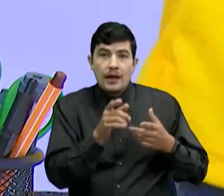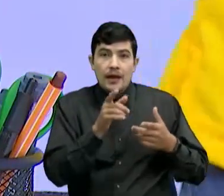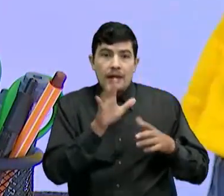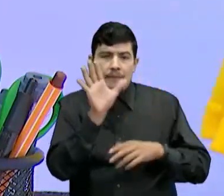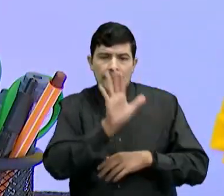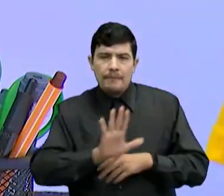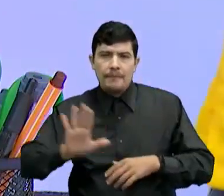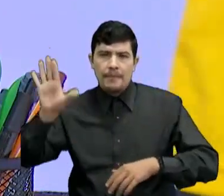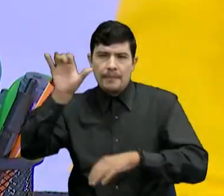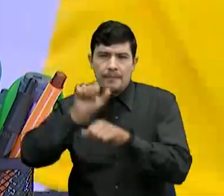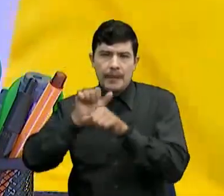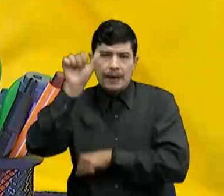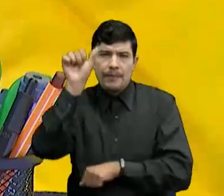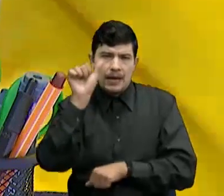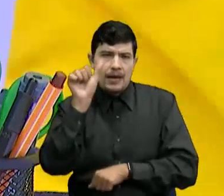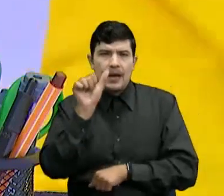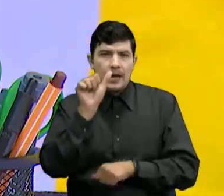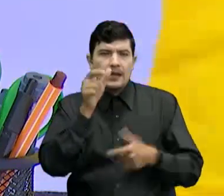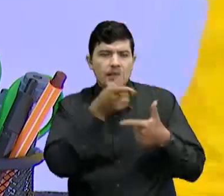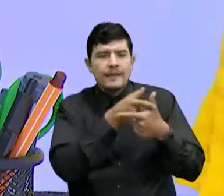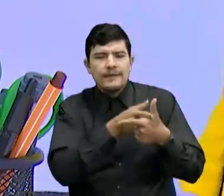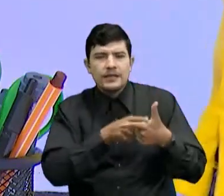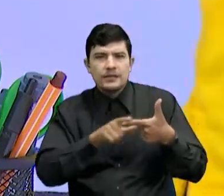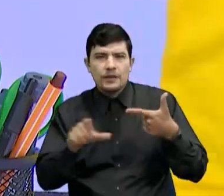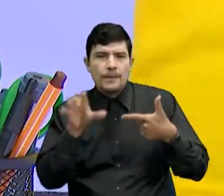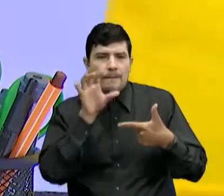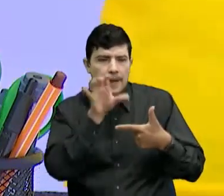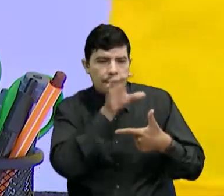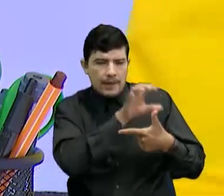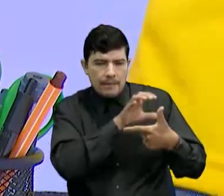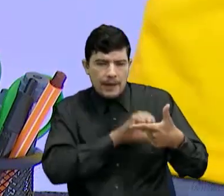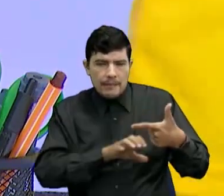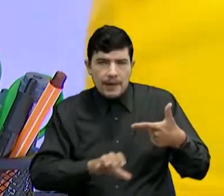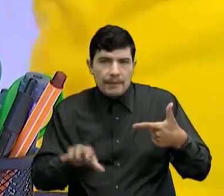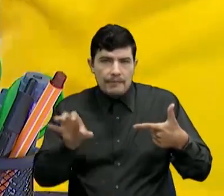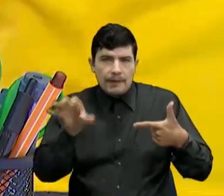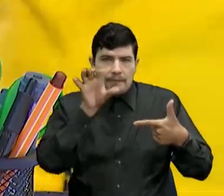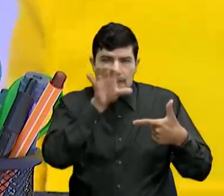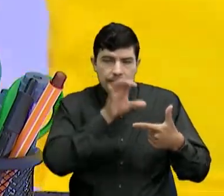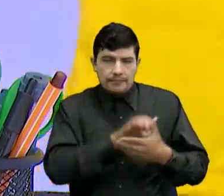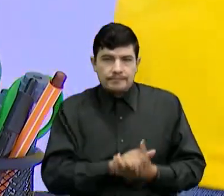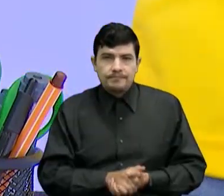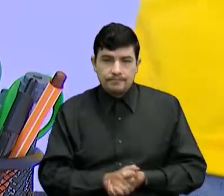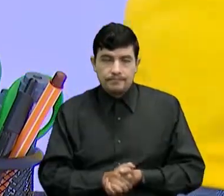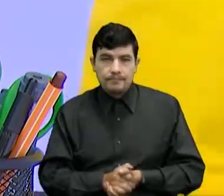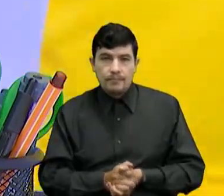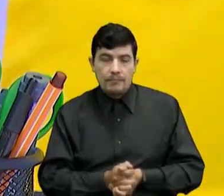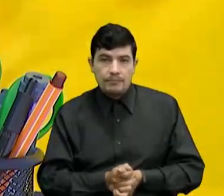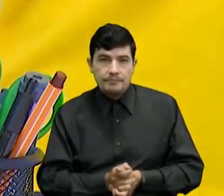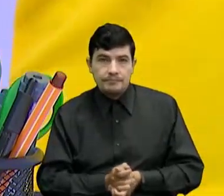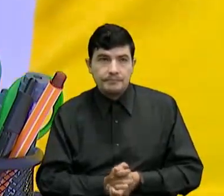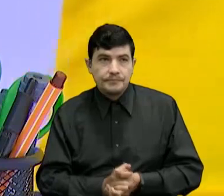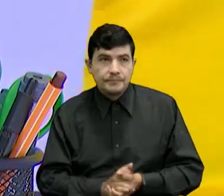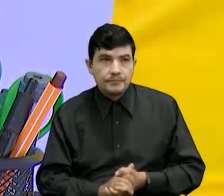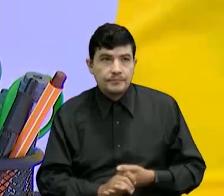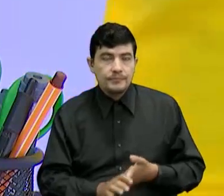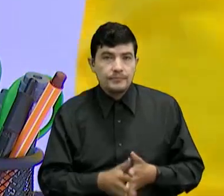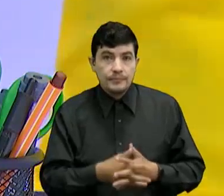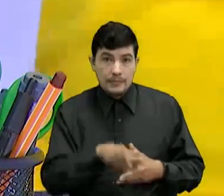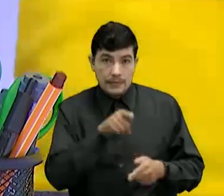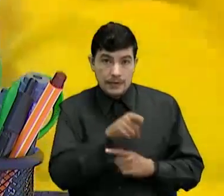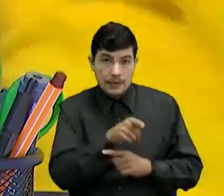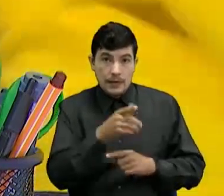nada que ver con partidos políticos Sino la distribución de los diferentes países Cuando encuentres un mapa que esté